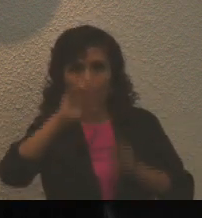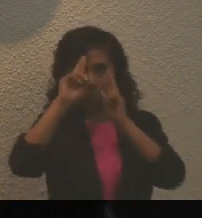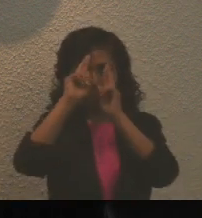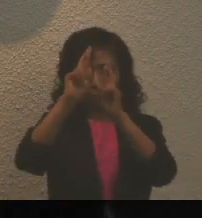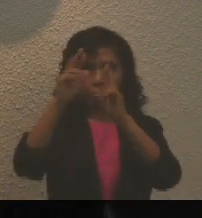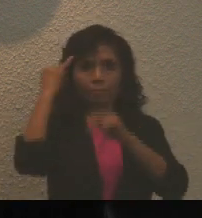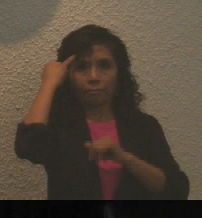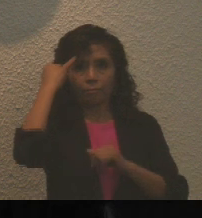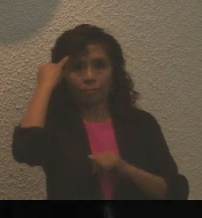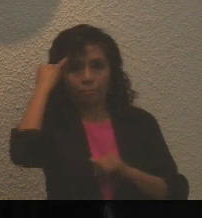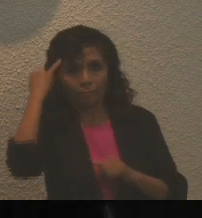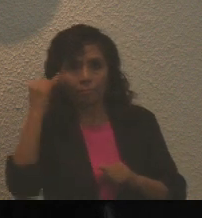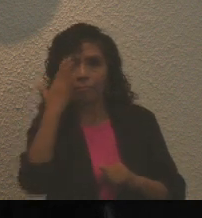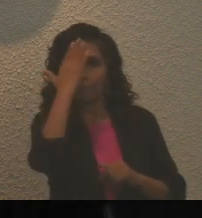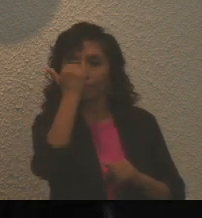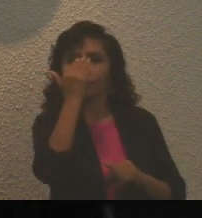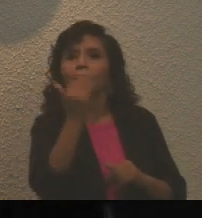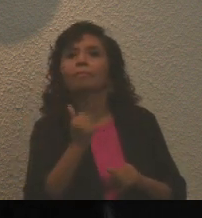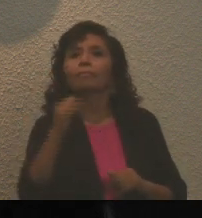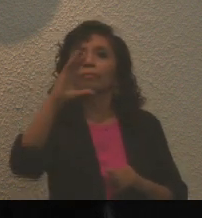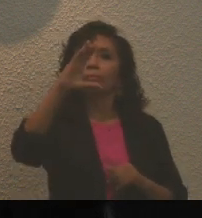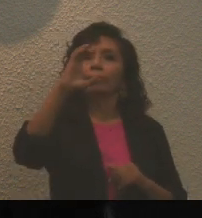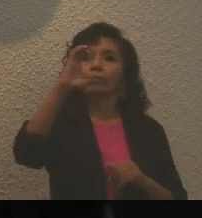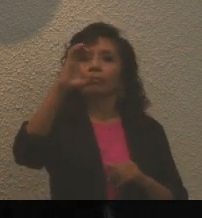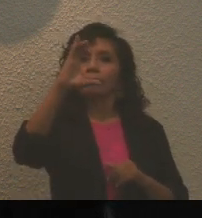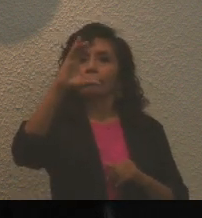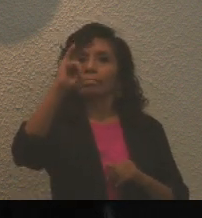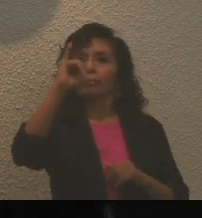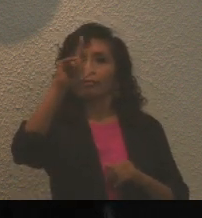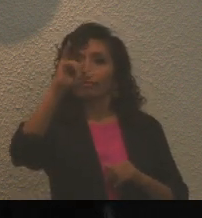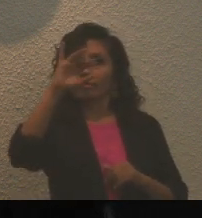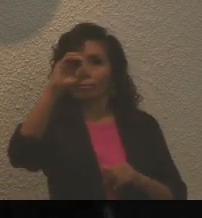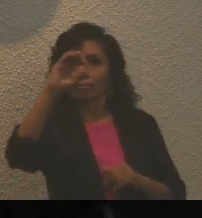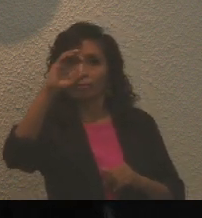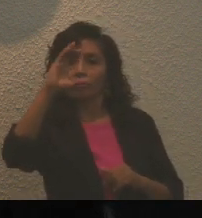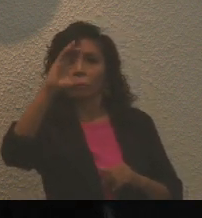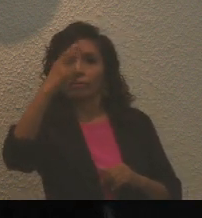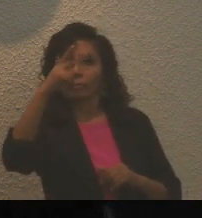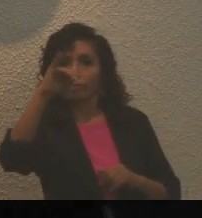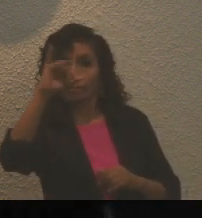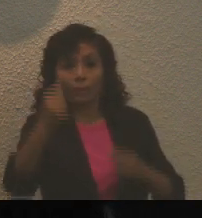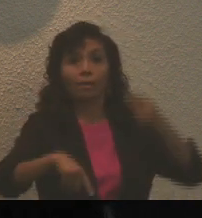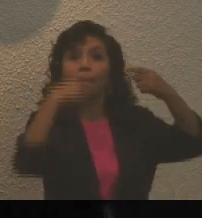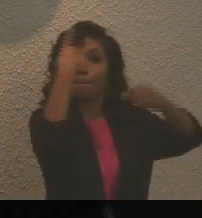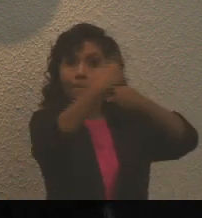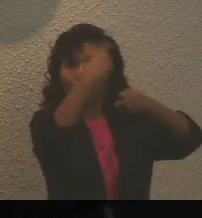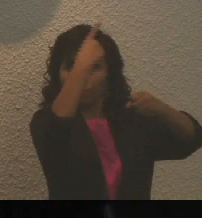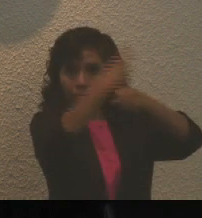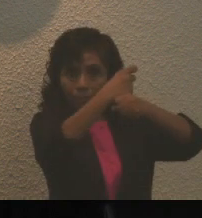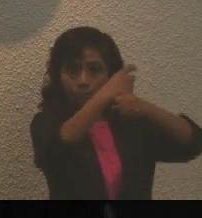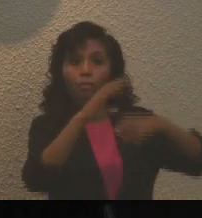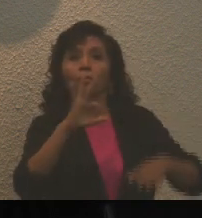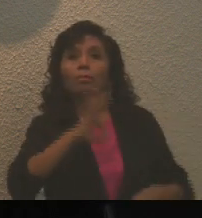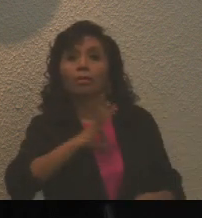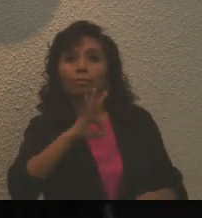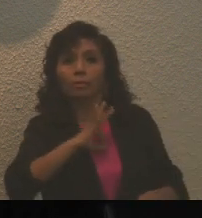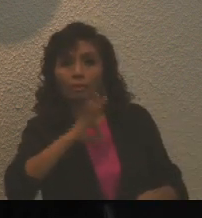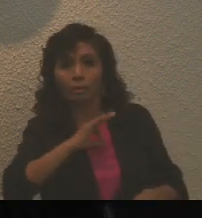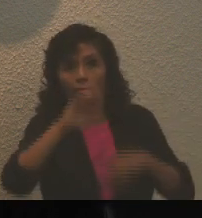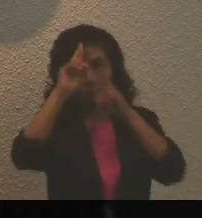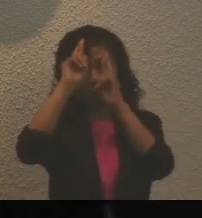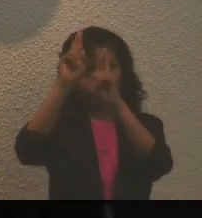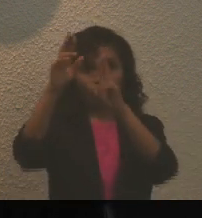maya Cecilio Chi en los términos siguientes. Primero, se instituye la medalla al mérito